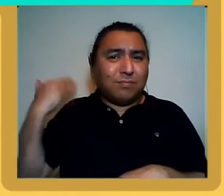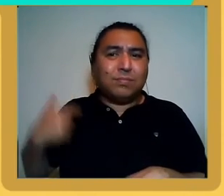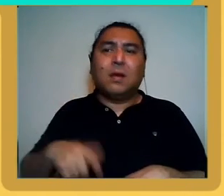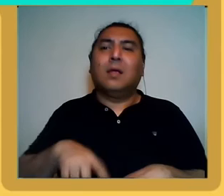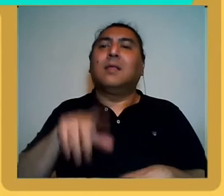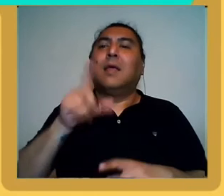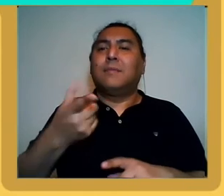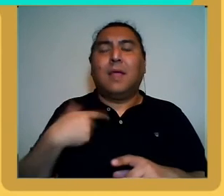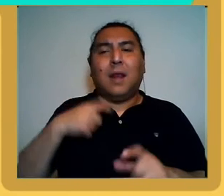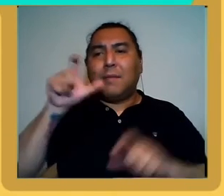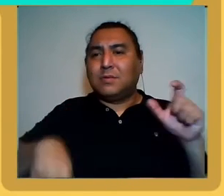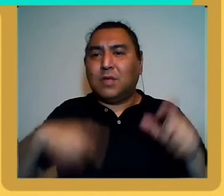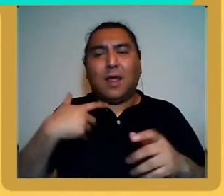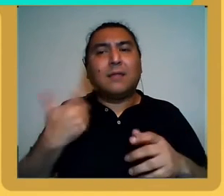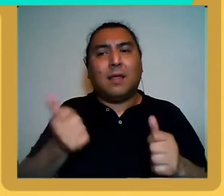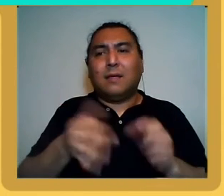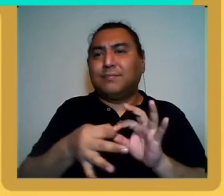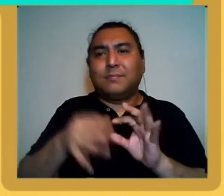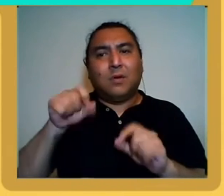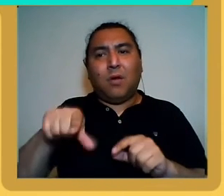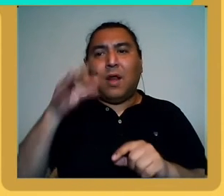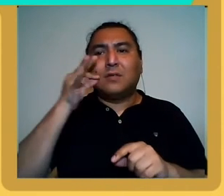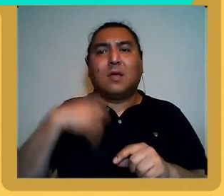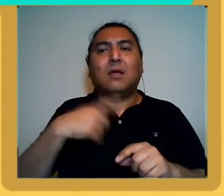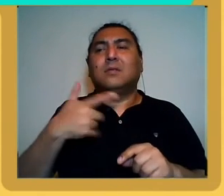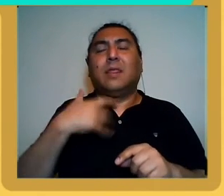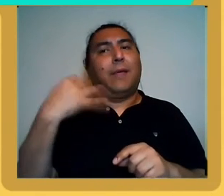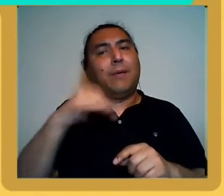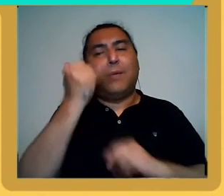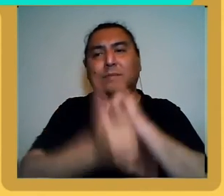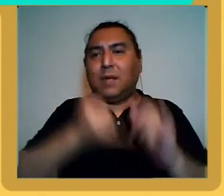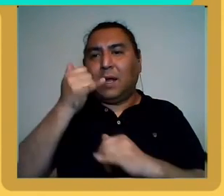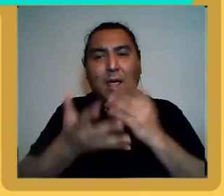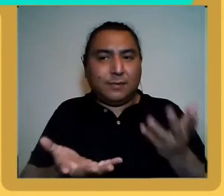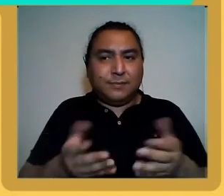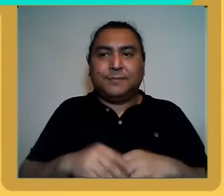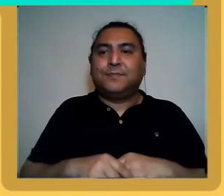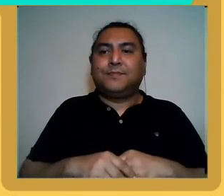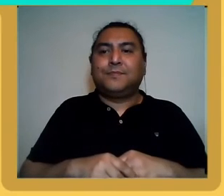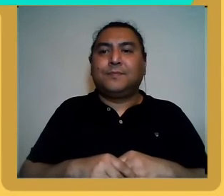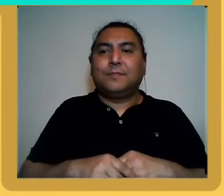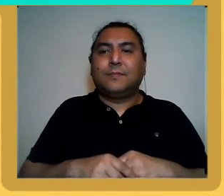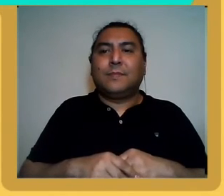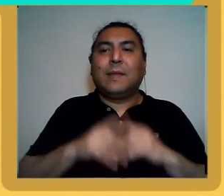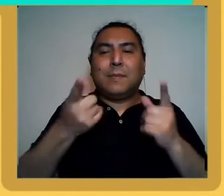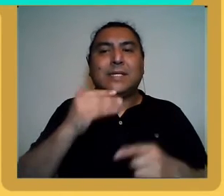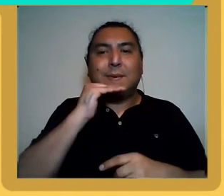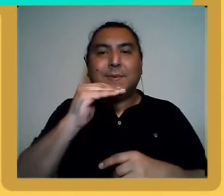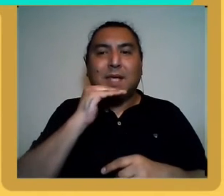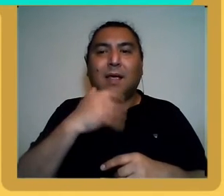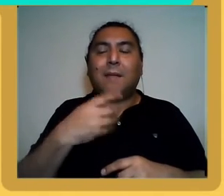saberlo explicar y no se trata nada más que hacerlo demagógicamente así que le paso ese mensaje a los